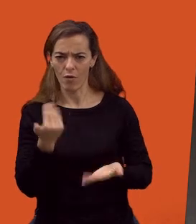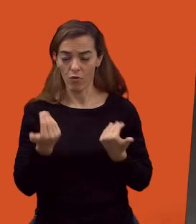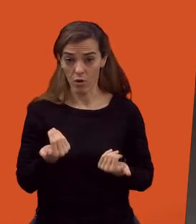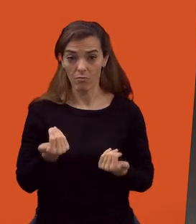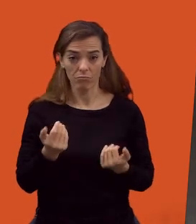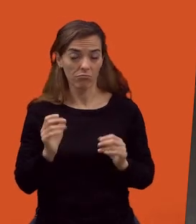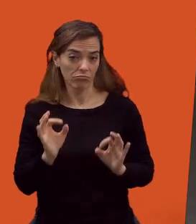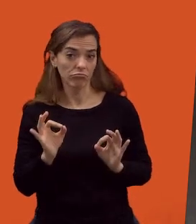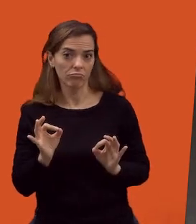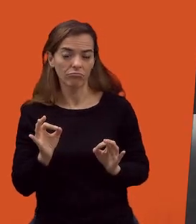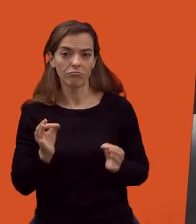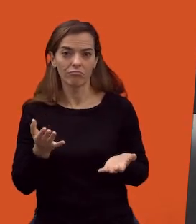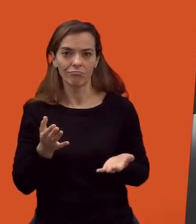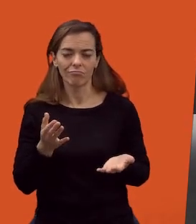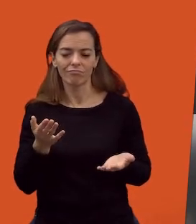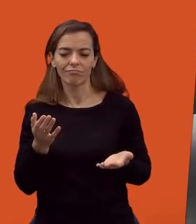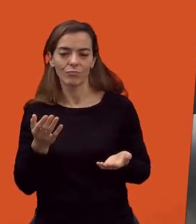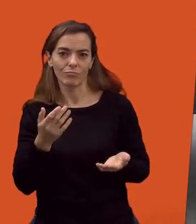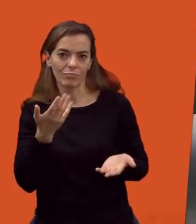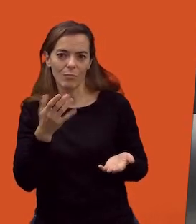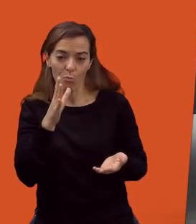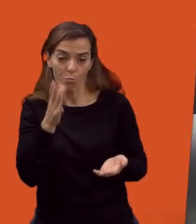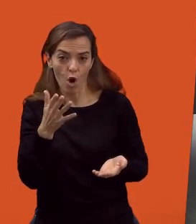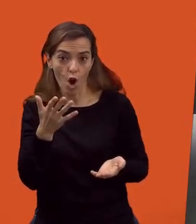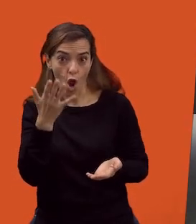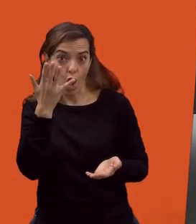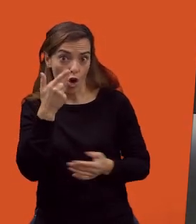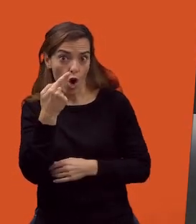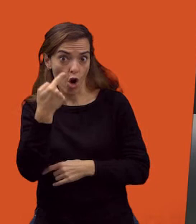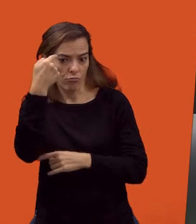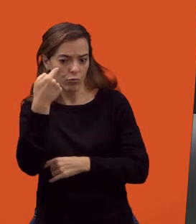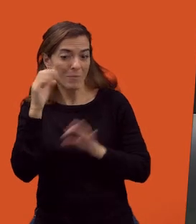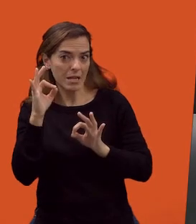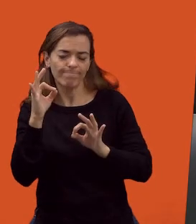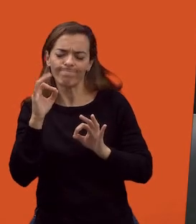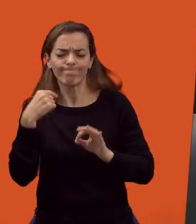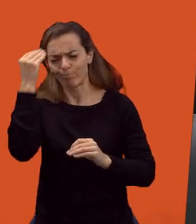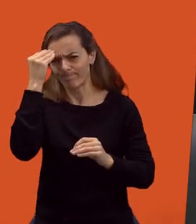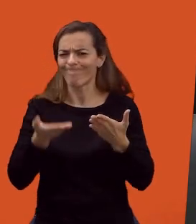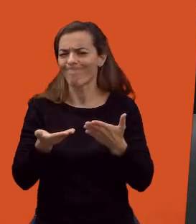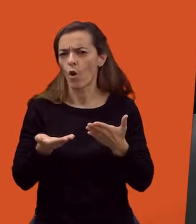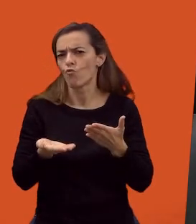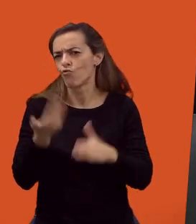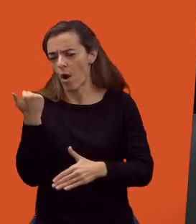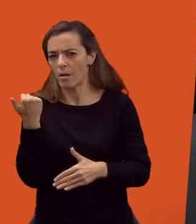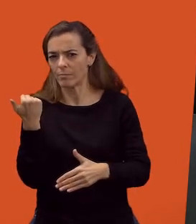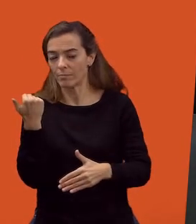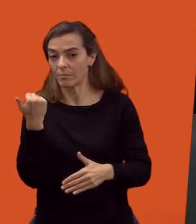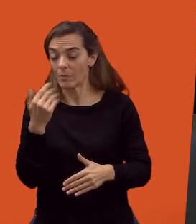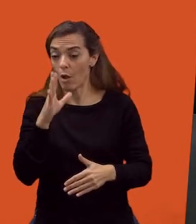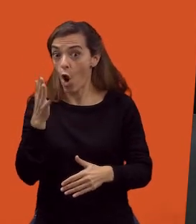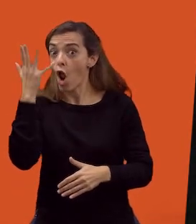cómo el color domina, de alguna forma, y en nuestra manera de interpretar,